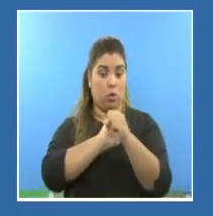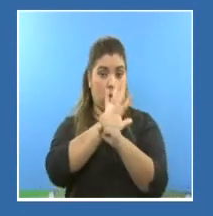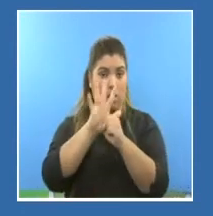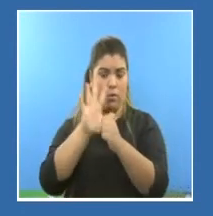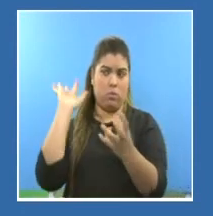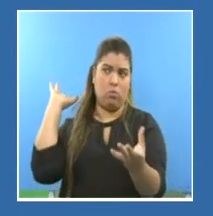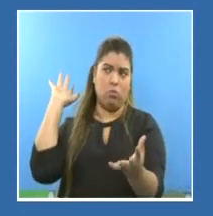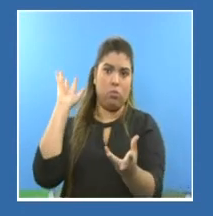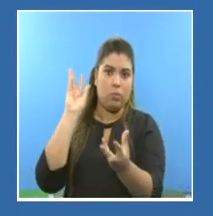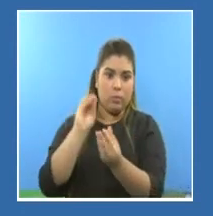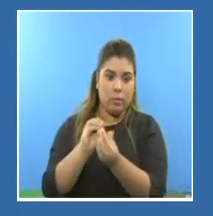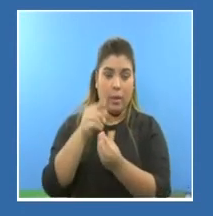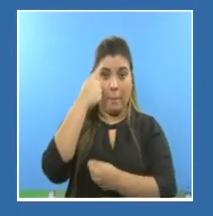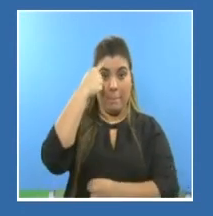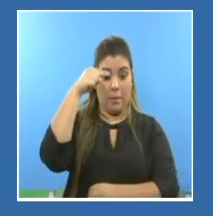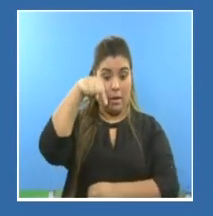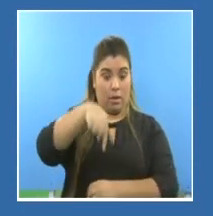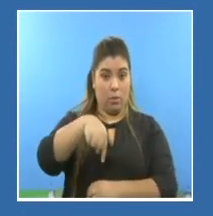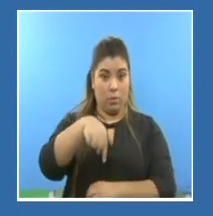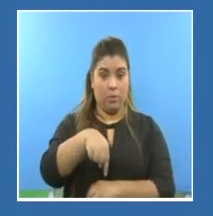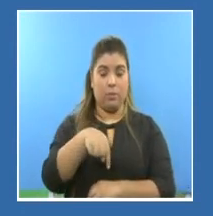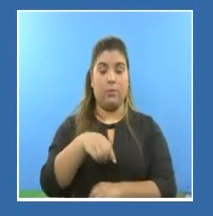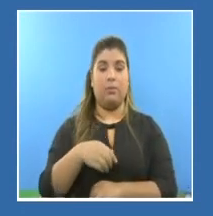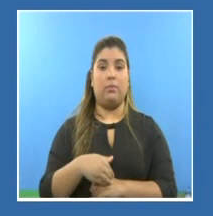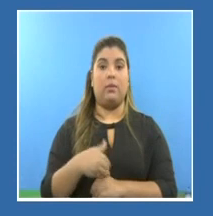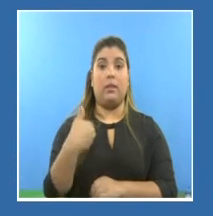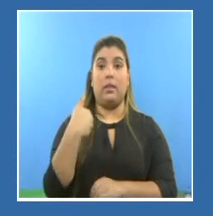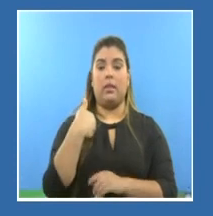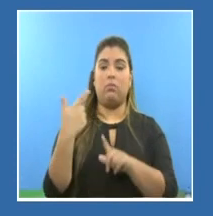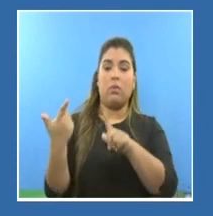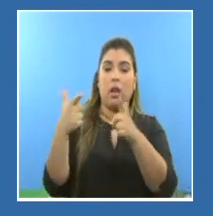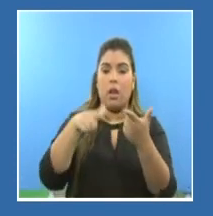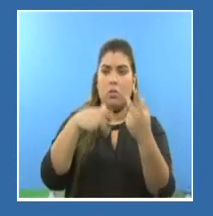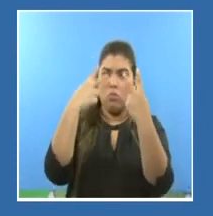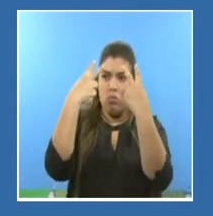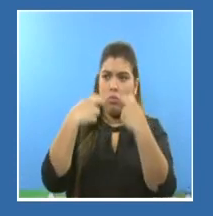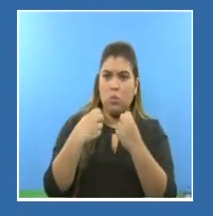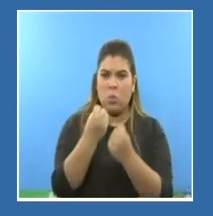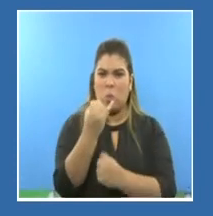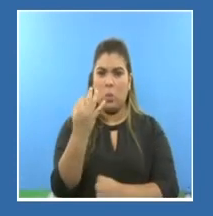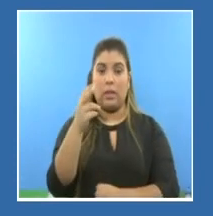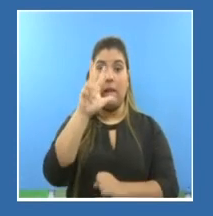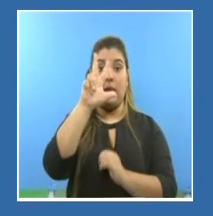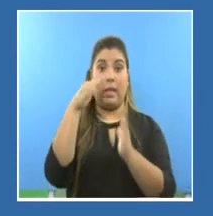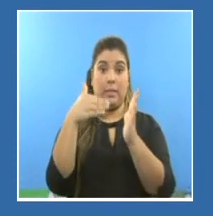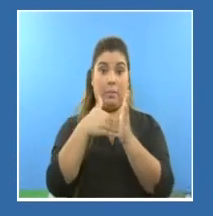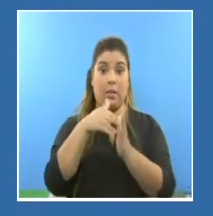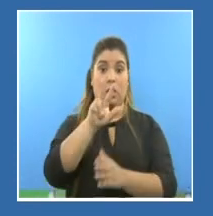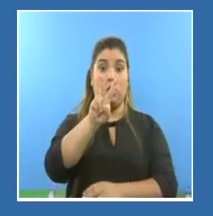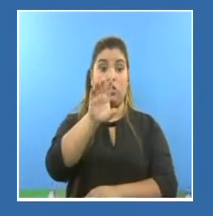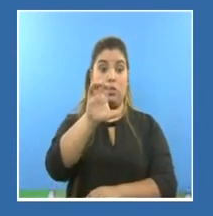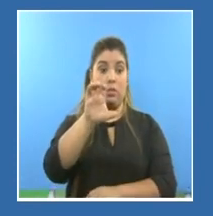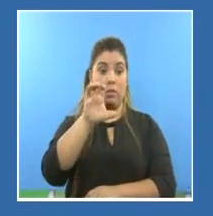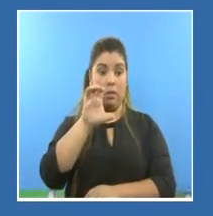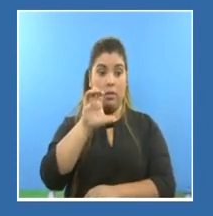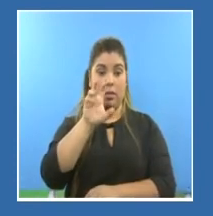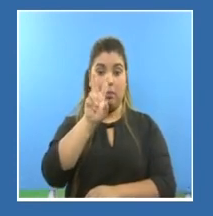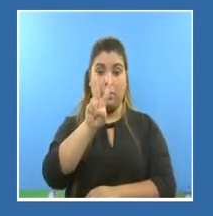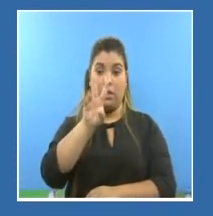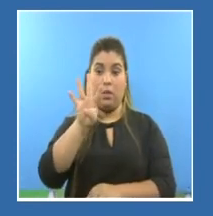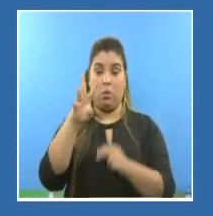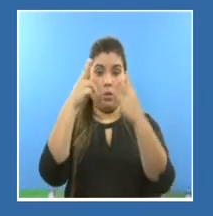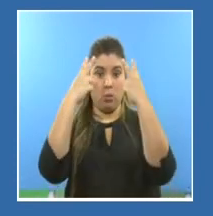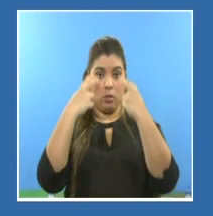acumuladas. Para el día de hoy, se realizaron 3.224 pruebas,